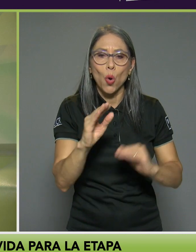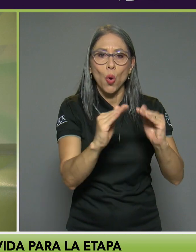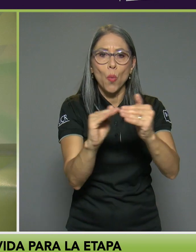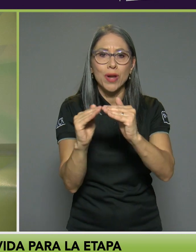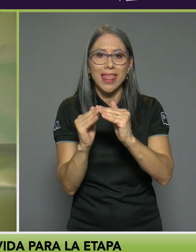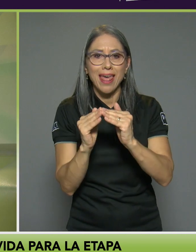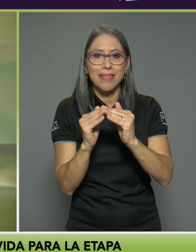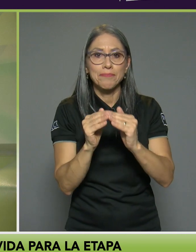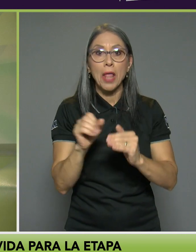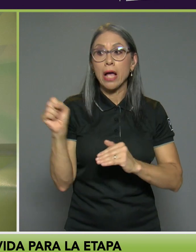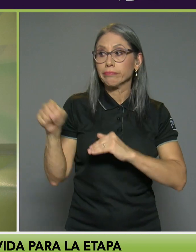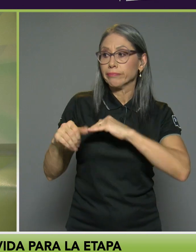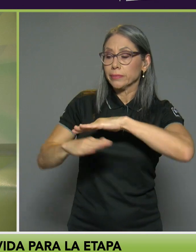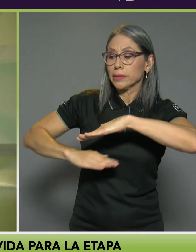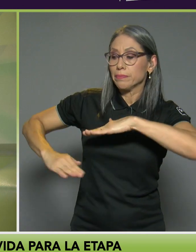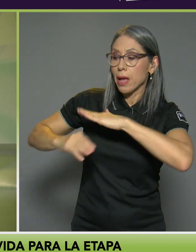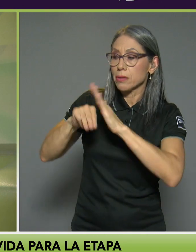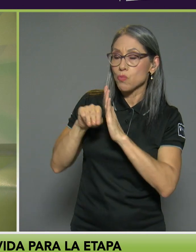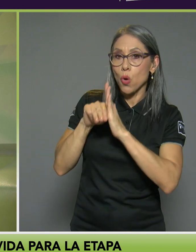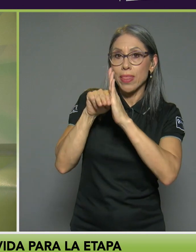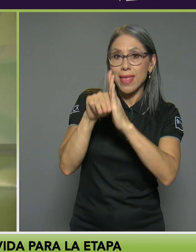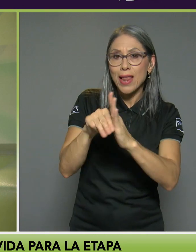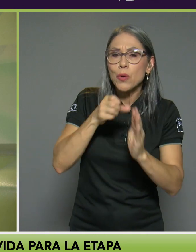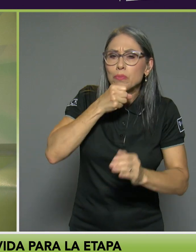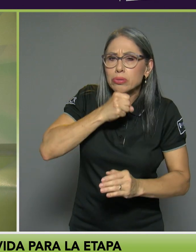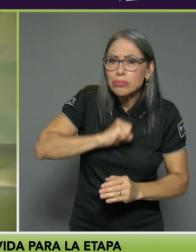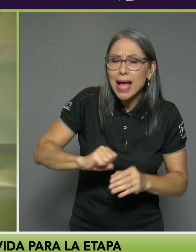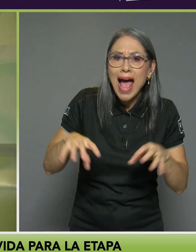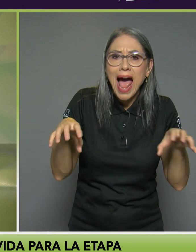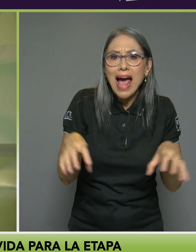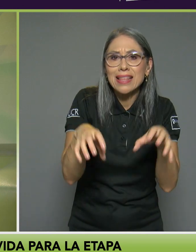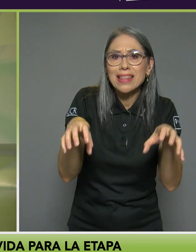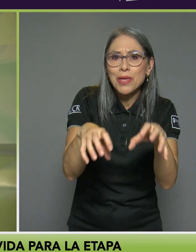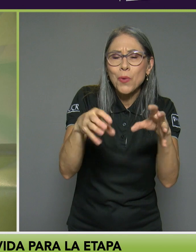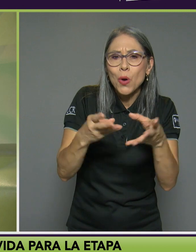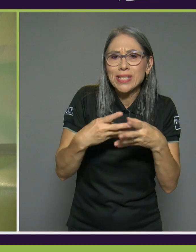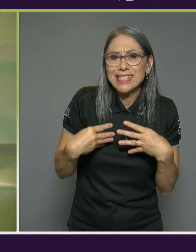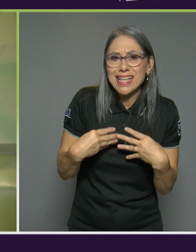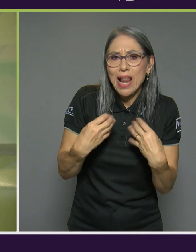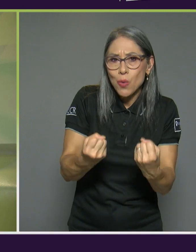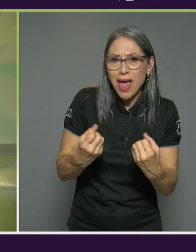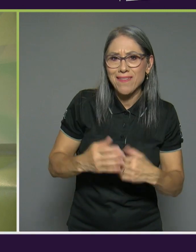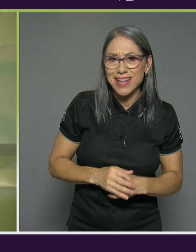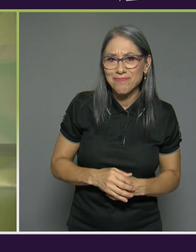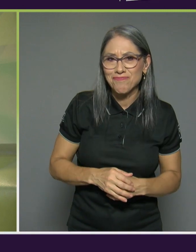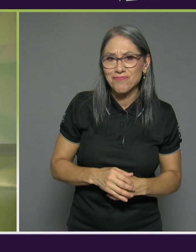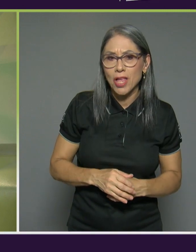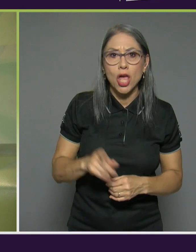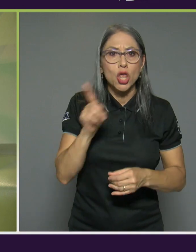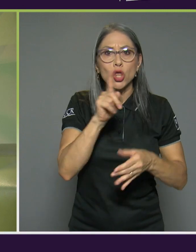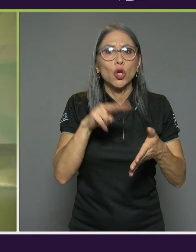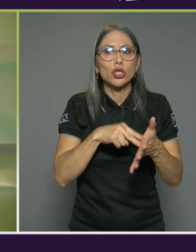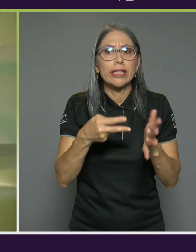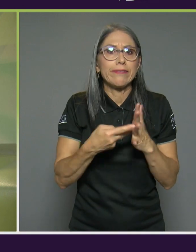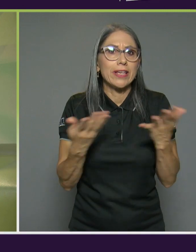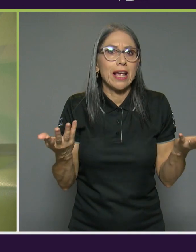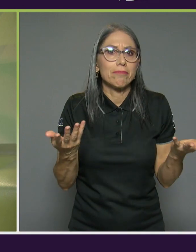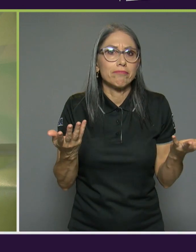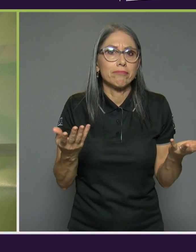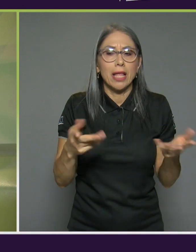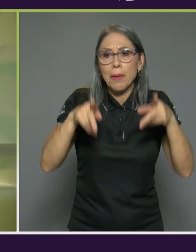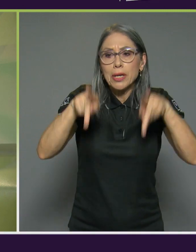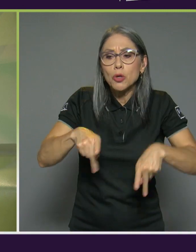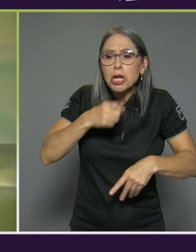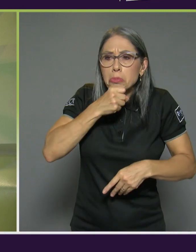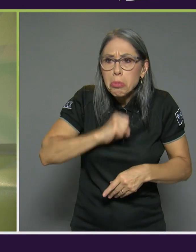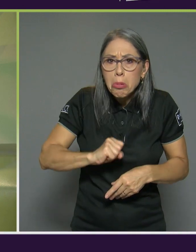envejecimiento activo saludable entonces tampoco es que organizaciones en donde las personas adultas mayores no participan verdad